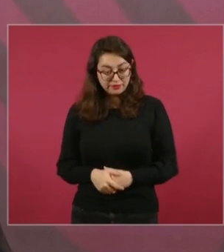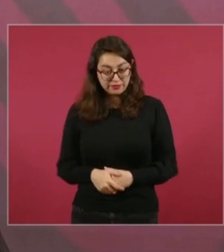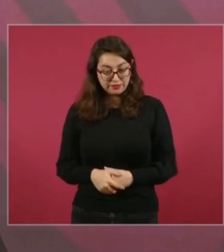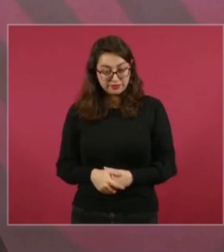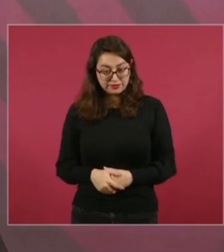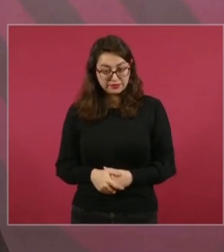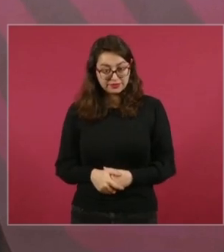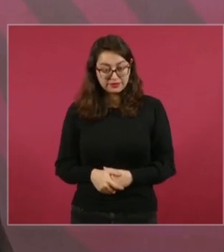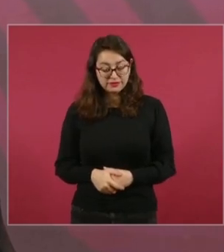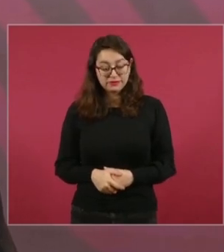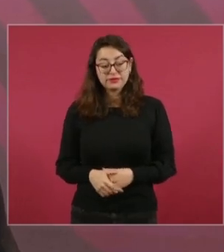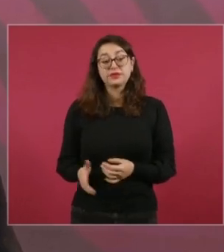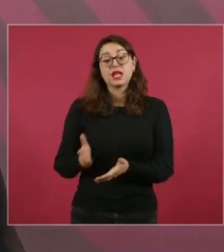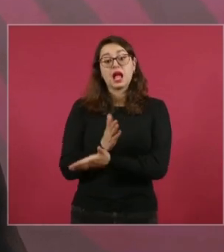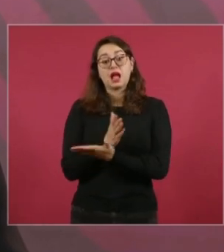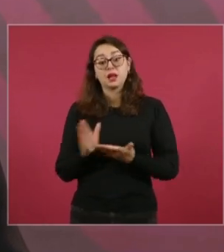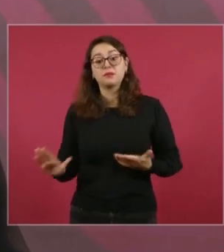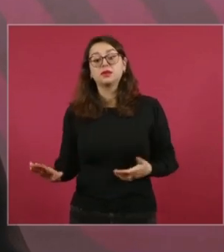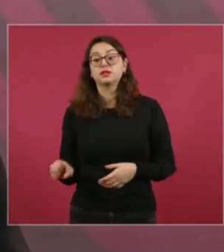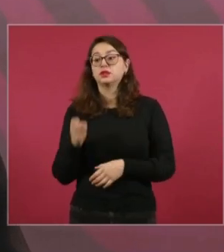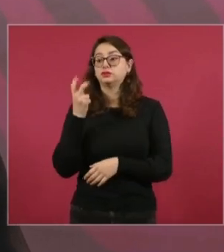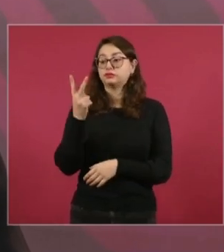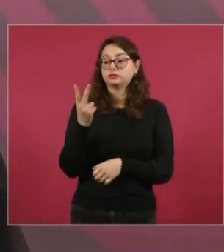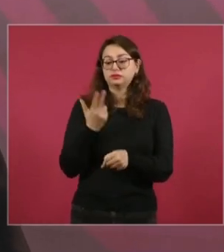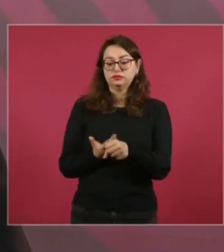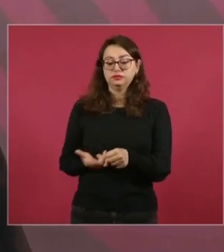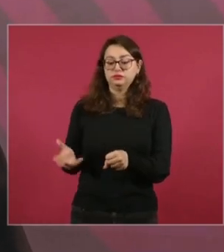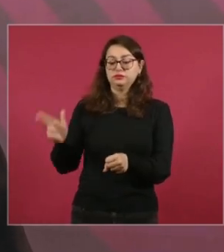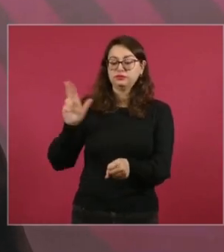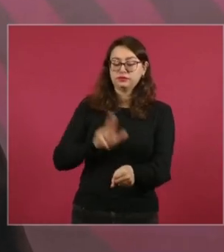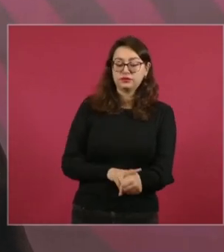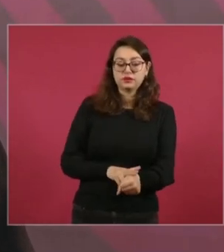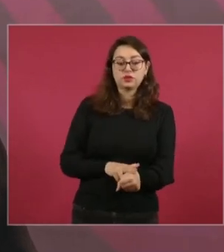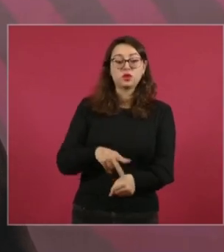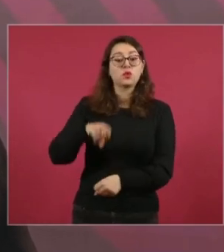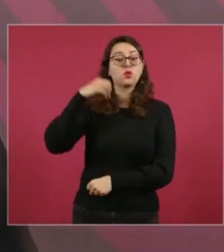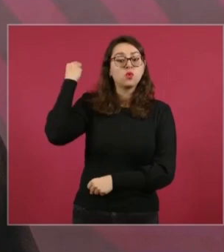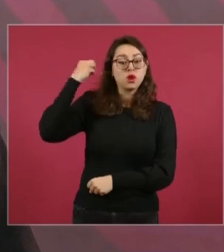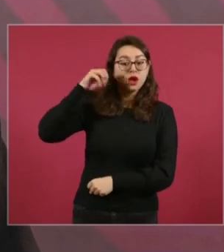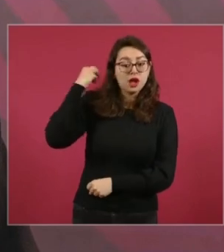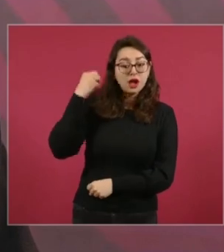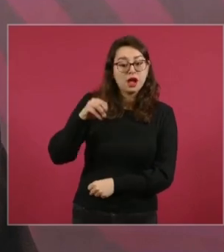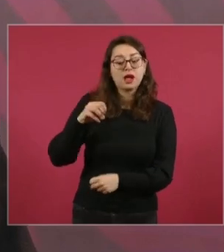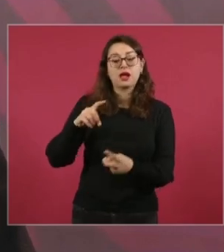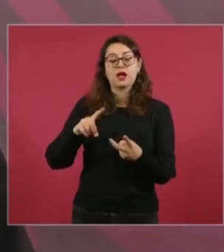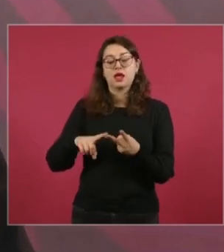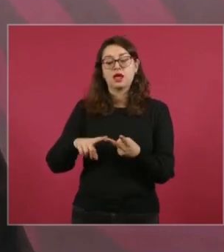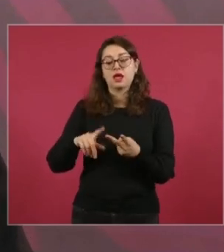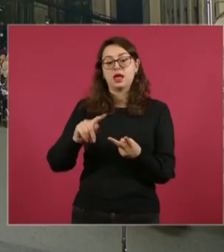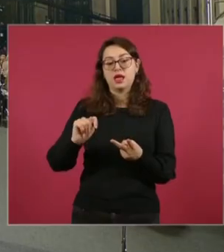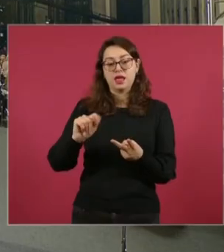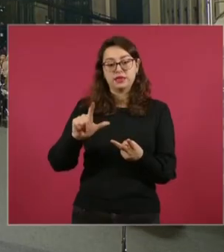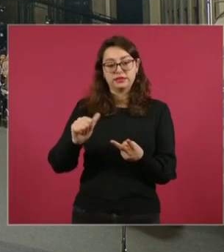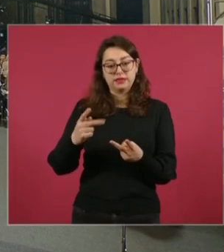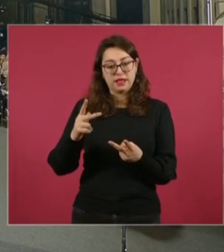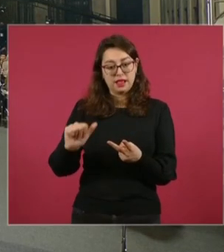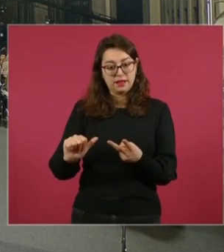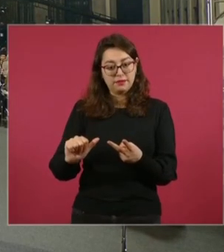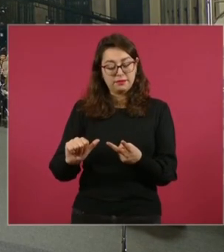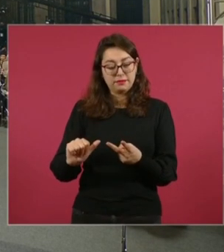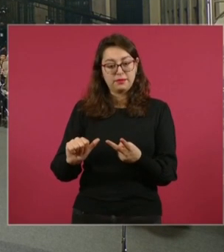Y dos hospitales más, uno en Tuxtepec, otro en Tlapa. Esos son de